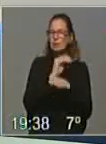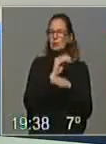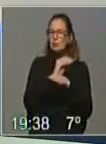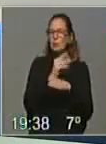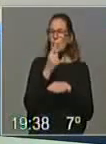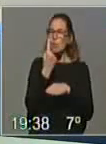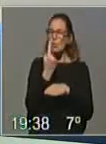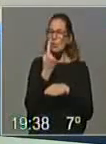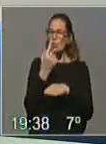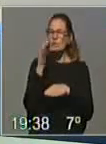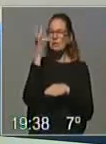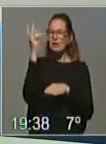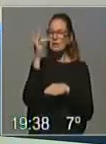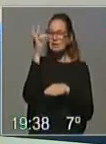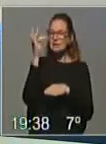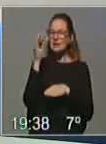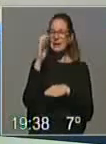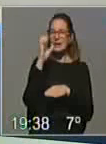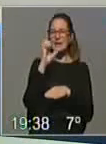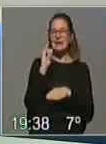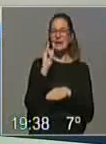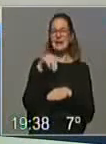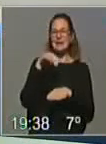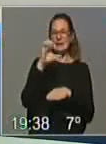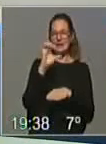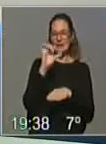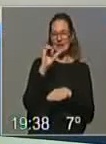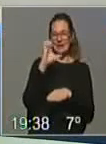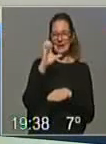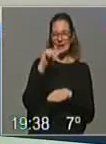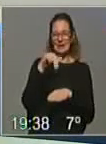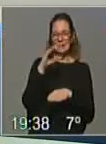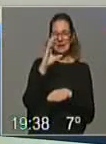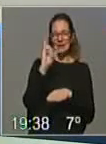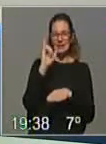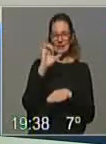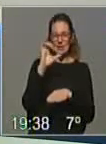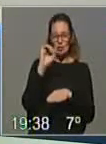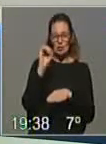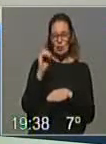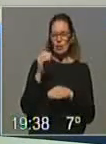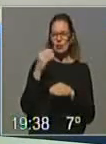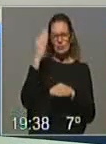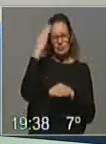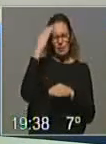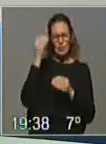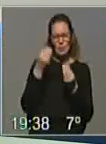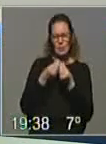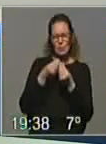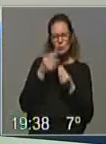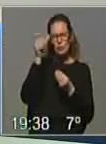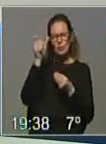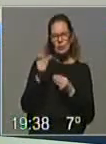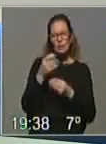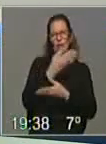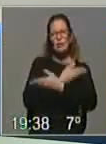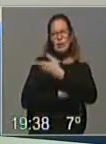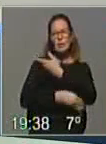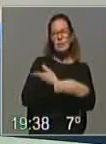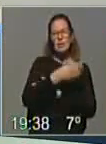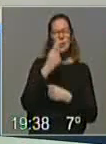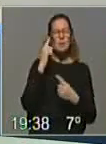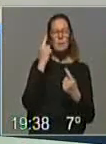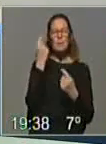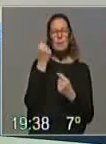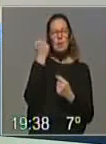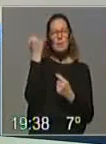a cargo de Inés Enciso, gestora cultural española con vasta experiencia en el trabajo con personas con discapacidad. Enciso dijo que el principal desafío que